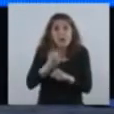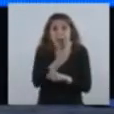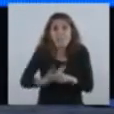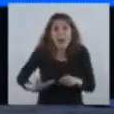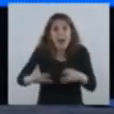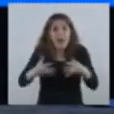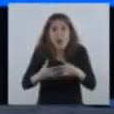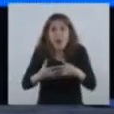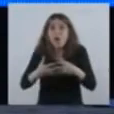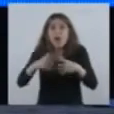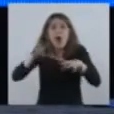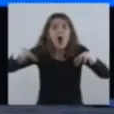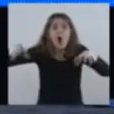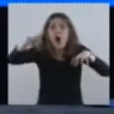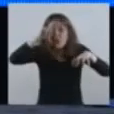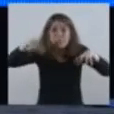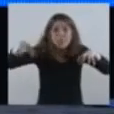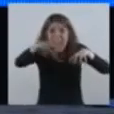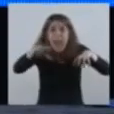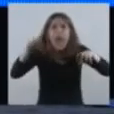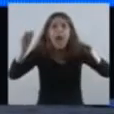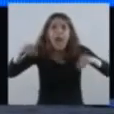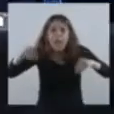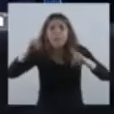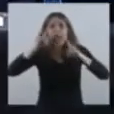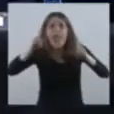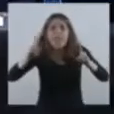la atención médica que necesitan.